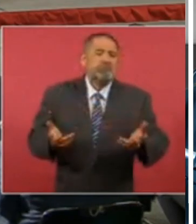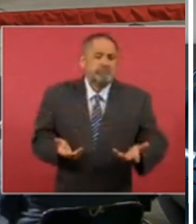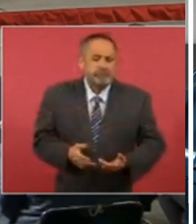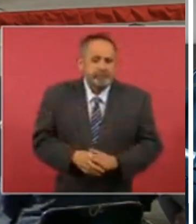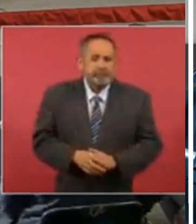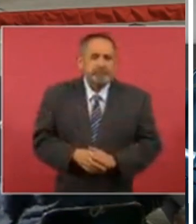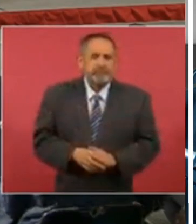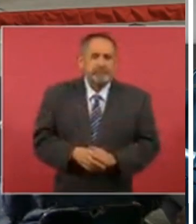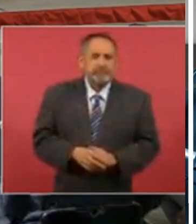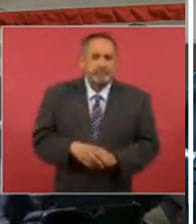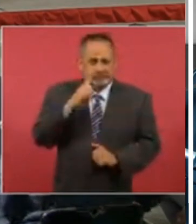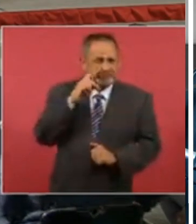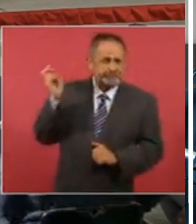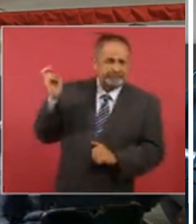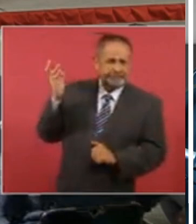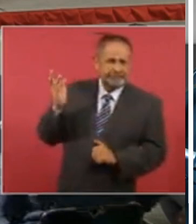esta